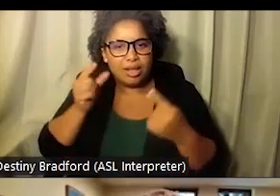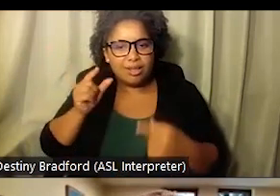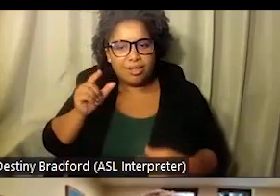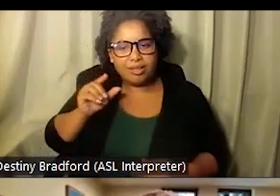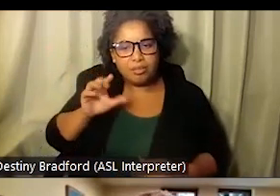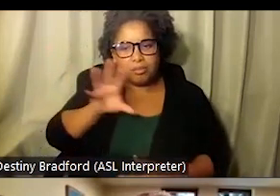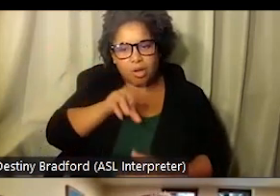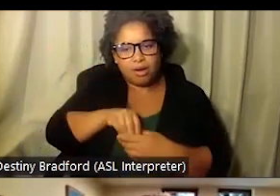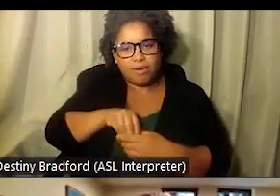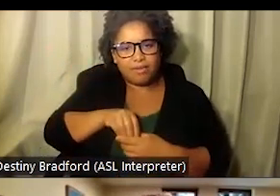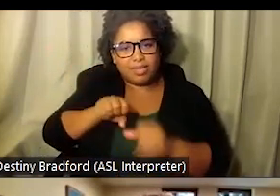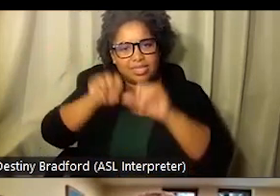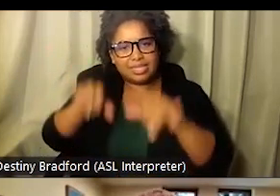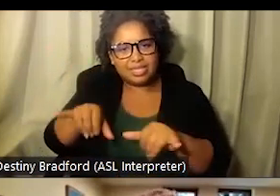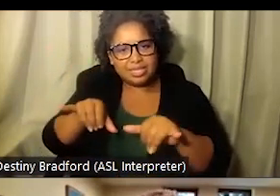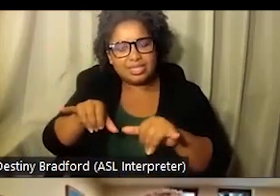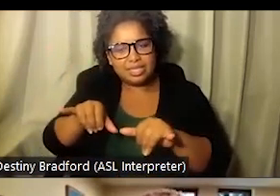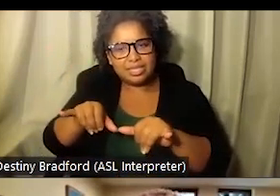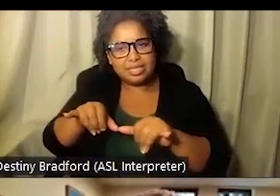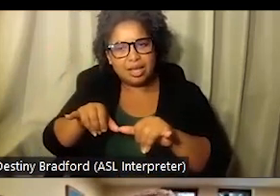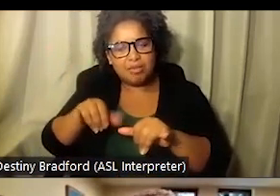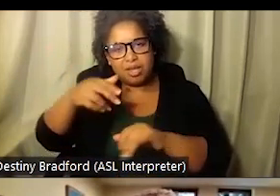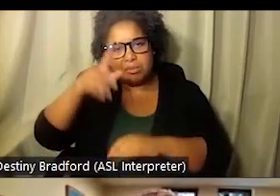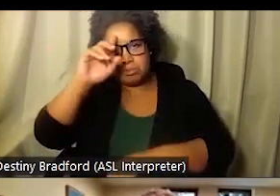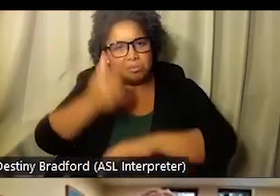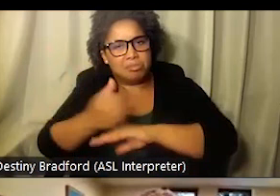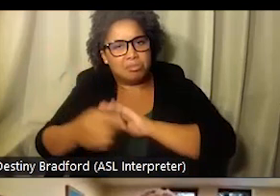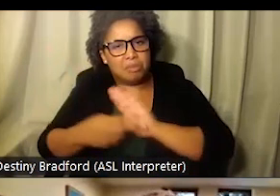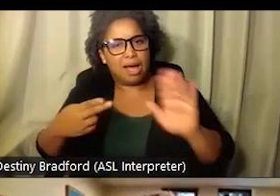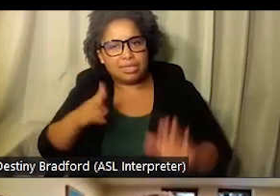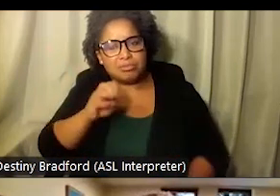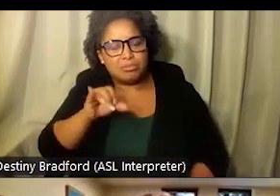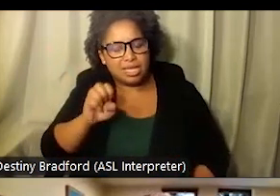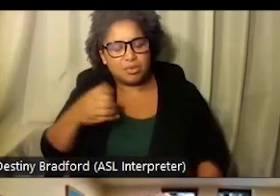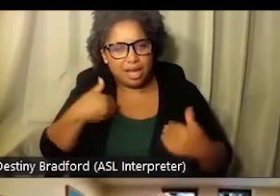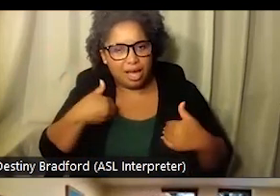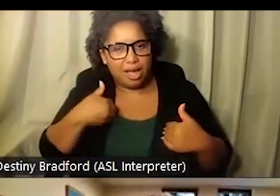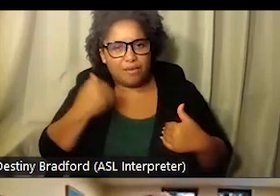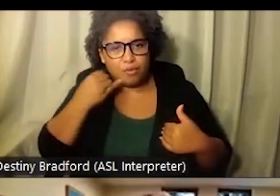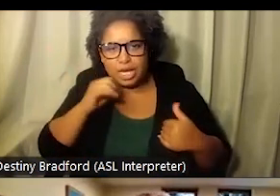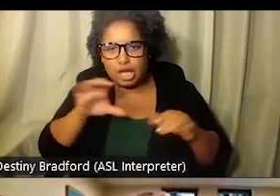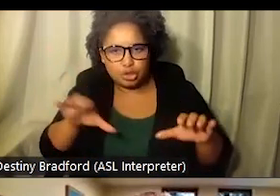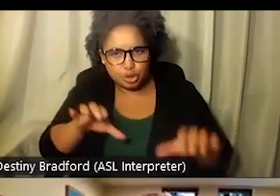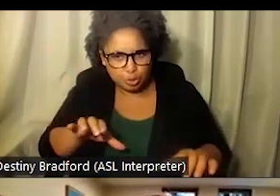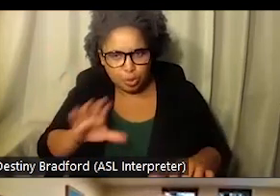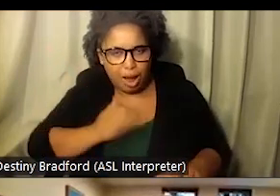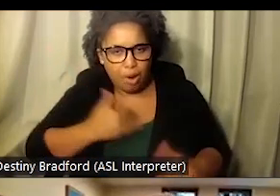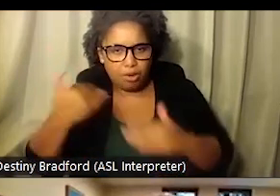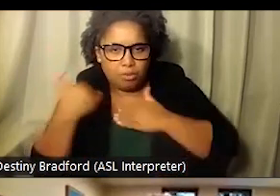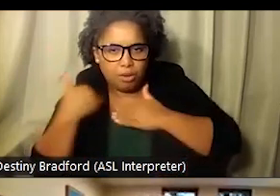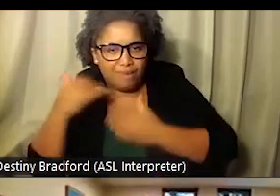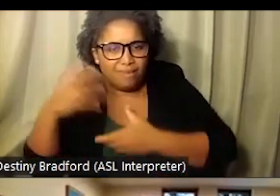esos trabajos. Y eso puede ser, ese puede ser el cambio sistemático que nosotros queremos